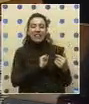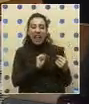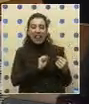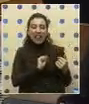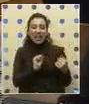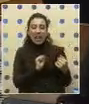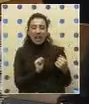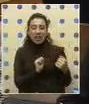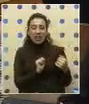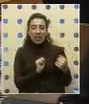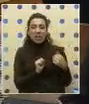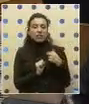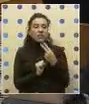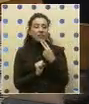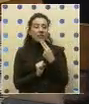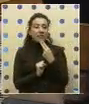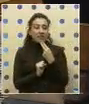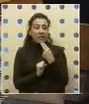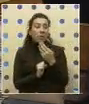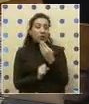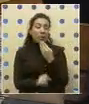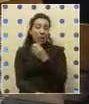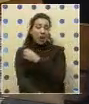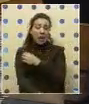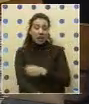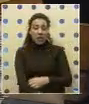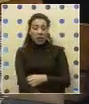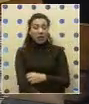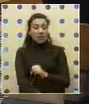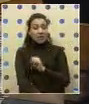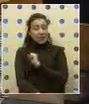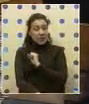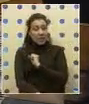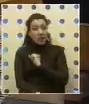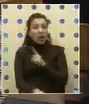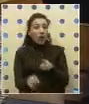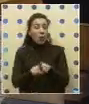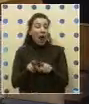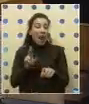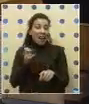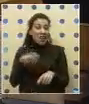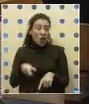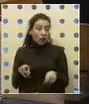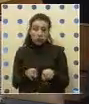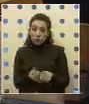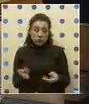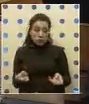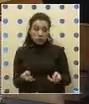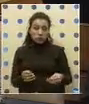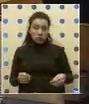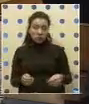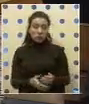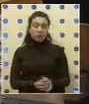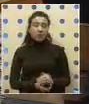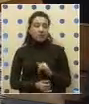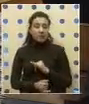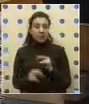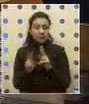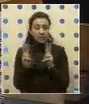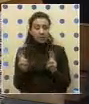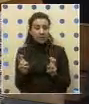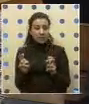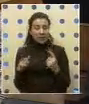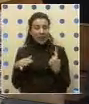por lo tanto vivimos en región también. La región metropolitana es una región. Y continuando con el tema de los